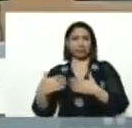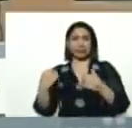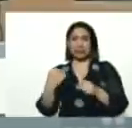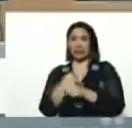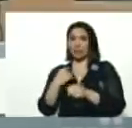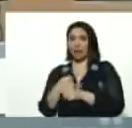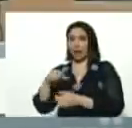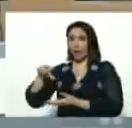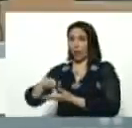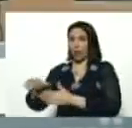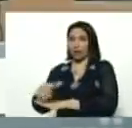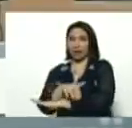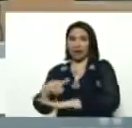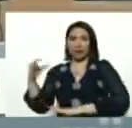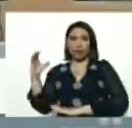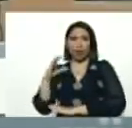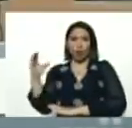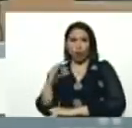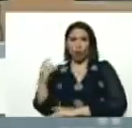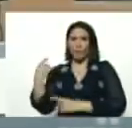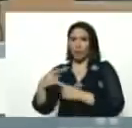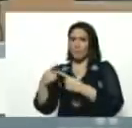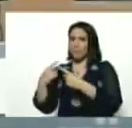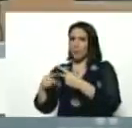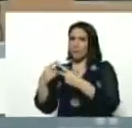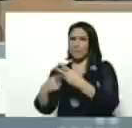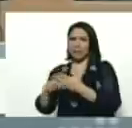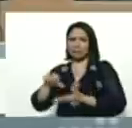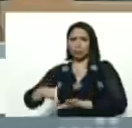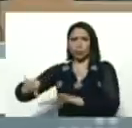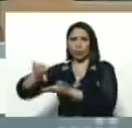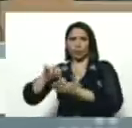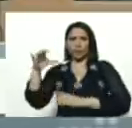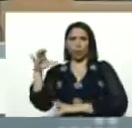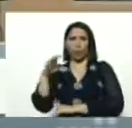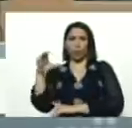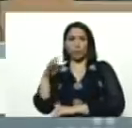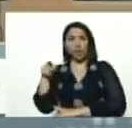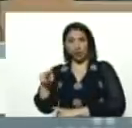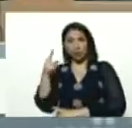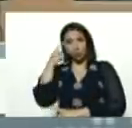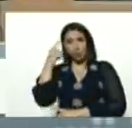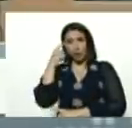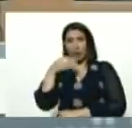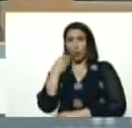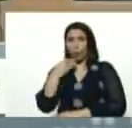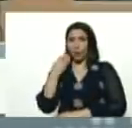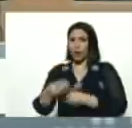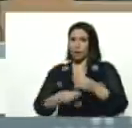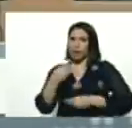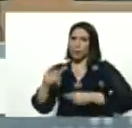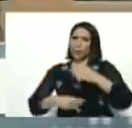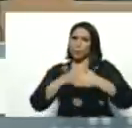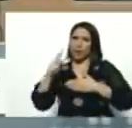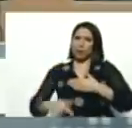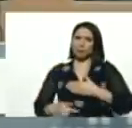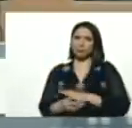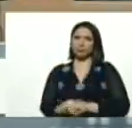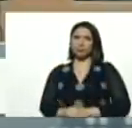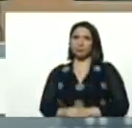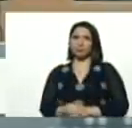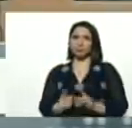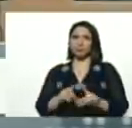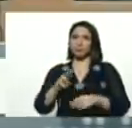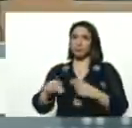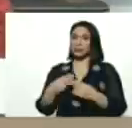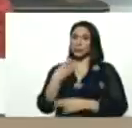Cali, Medellín, Bogotá, Bucaramanga, Cúcuta, ya lo saben, ¿verdad? Hagamos un plan, para